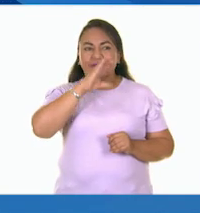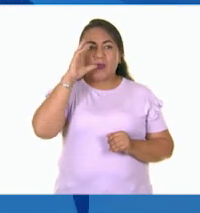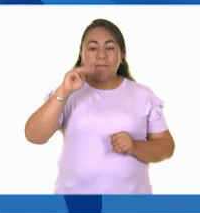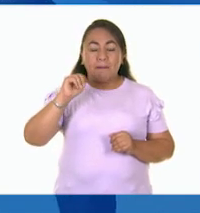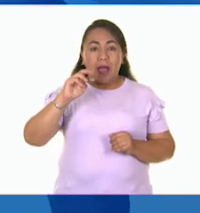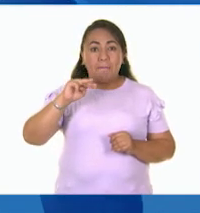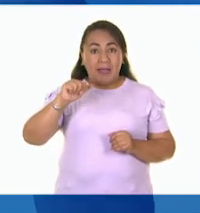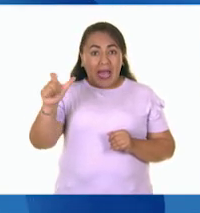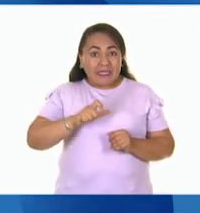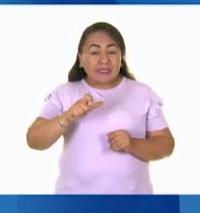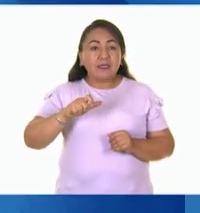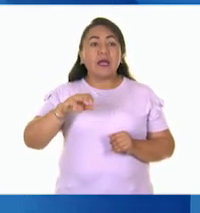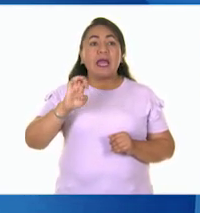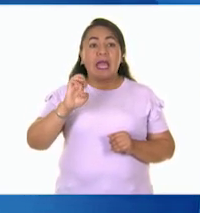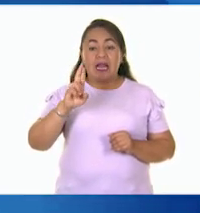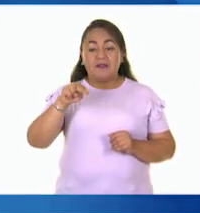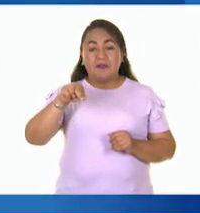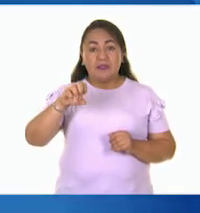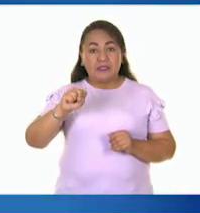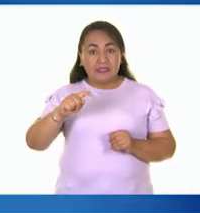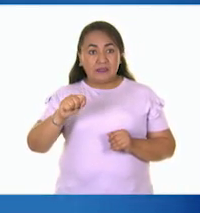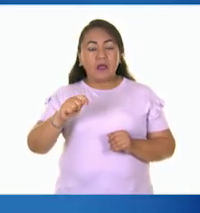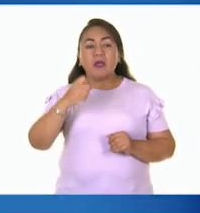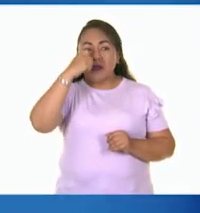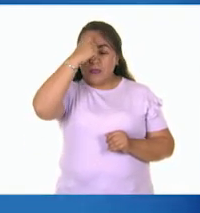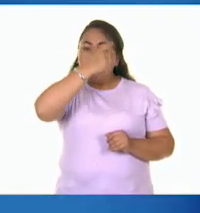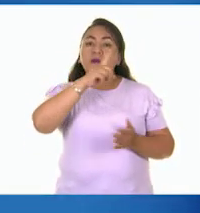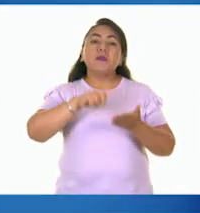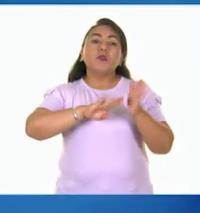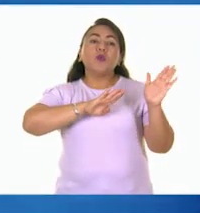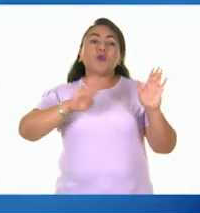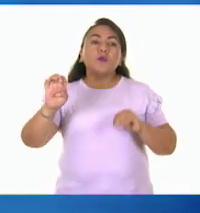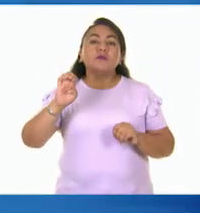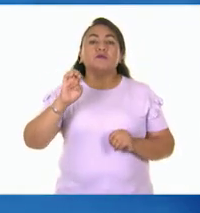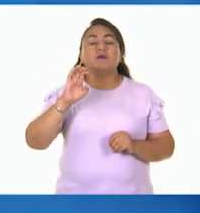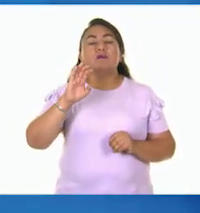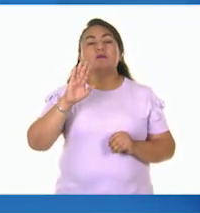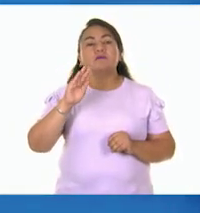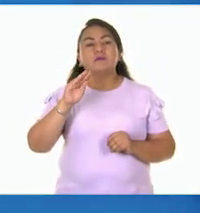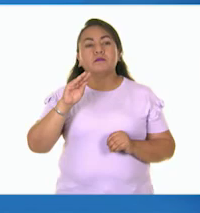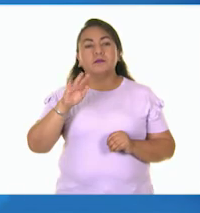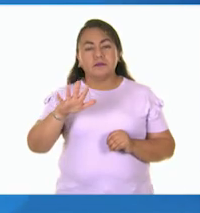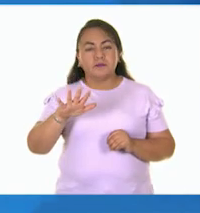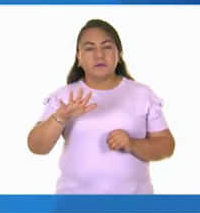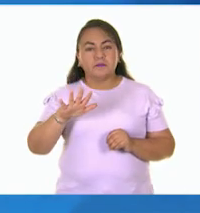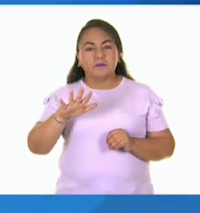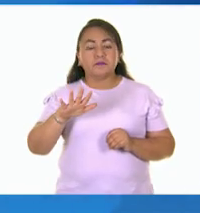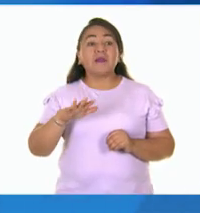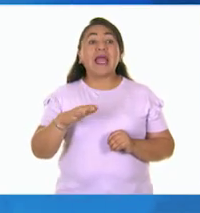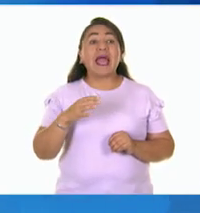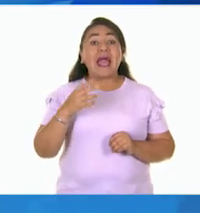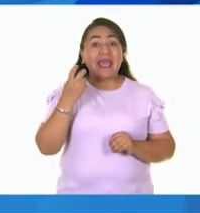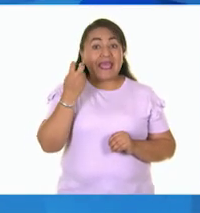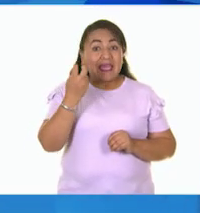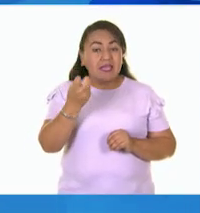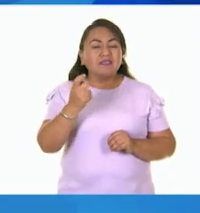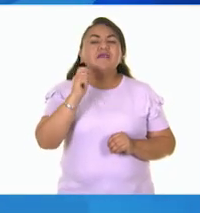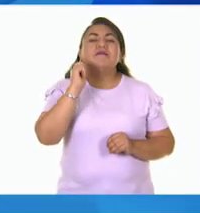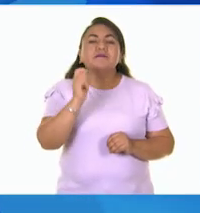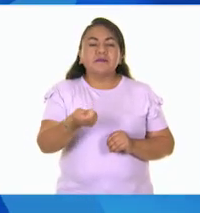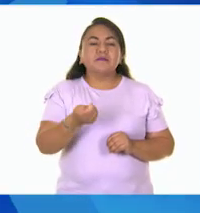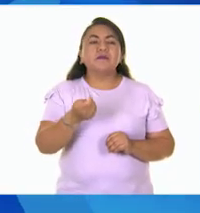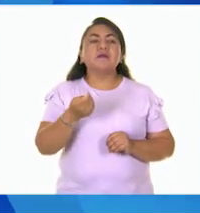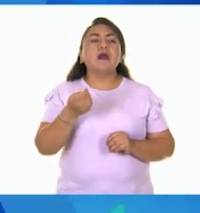Ernst, que fue su creador, en 1925. Ajá, muy bien. Sí, ya lo veo. Y justamente consiste en